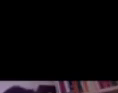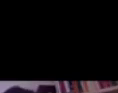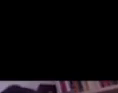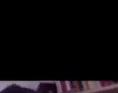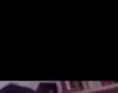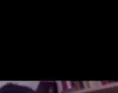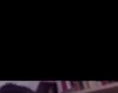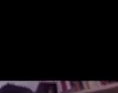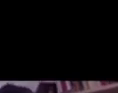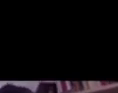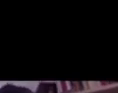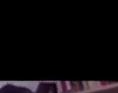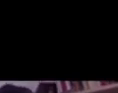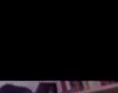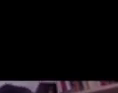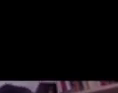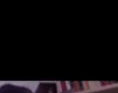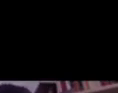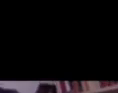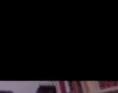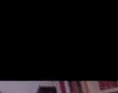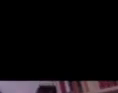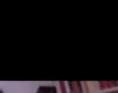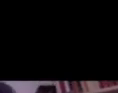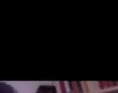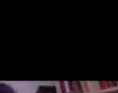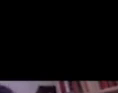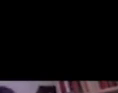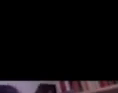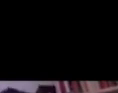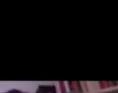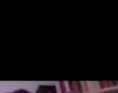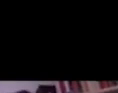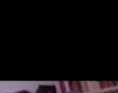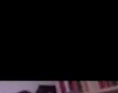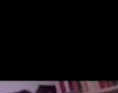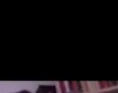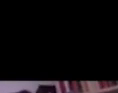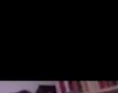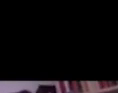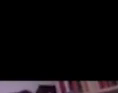esa sería mi recomendación Muchas gracias Vale